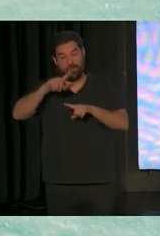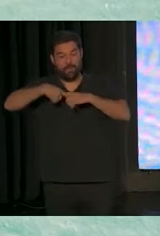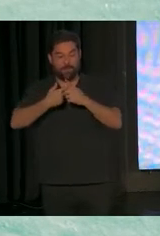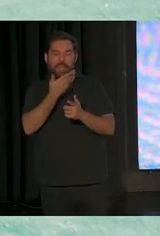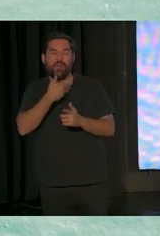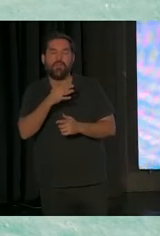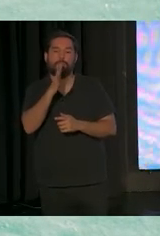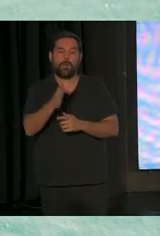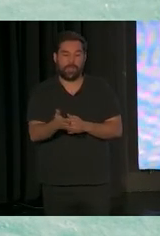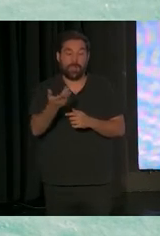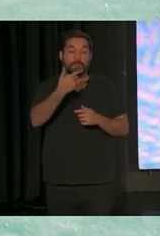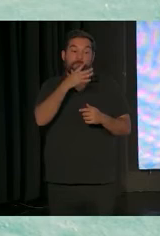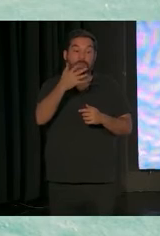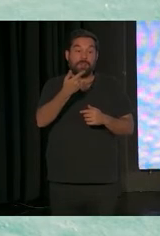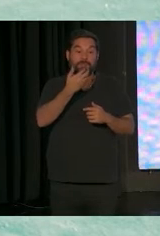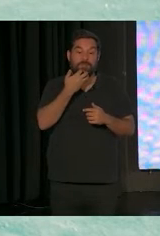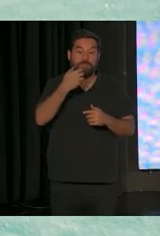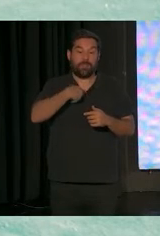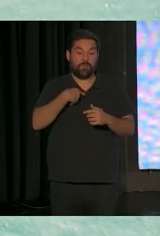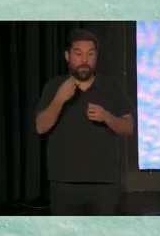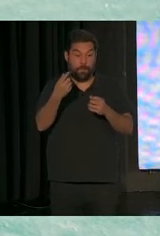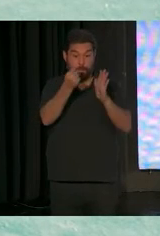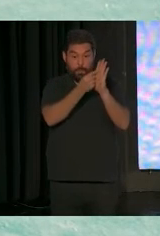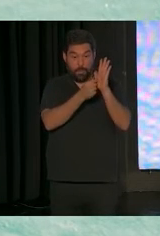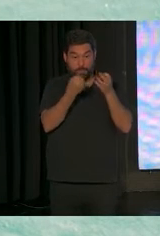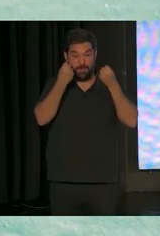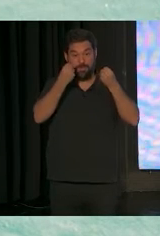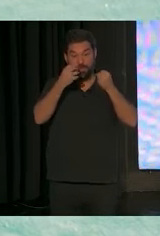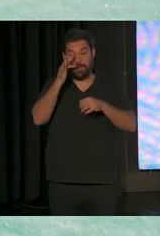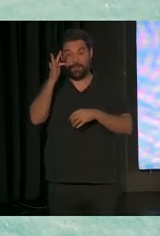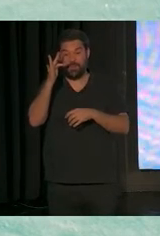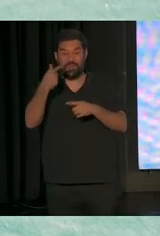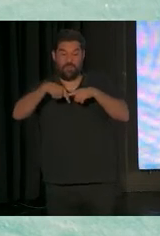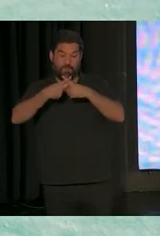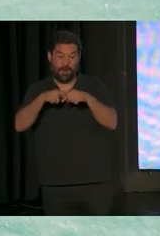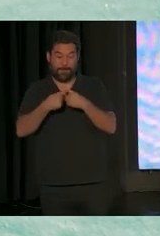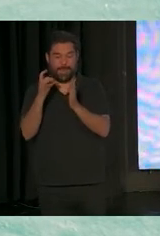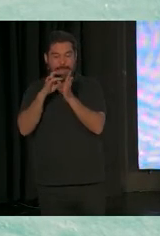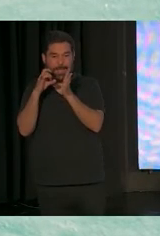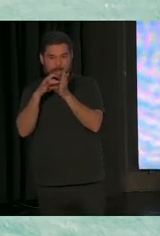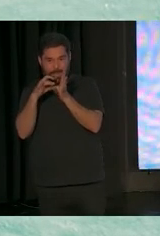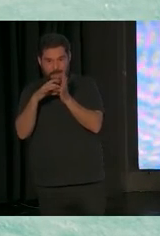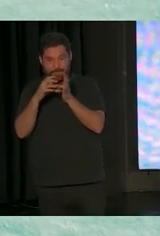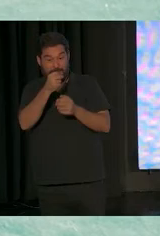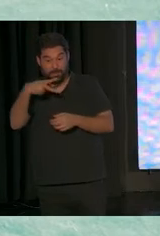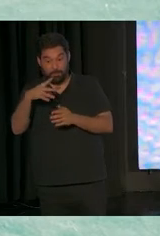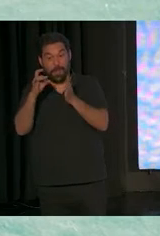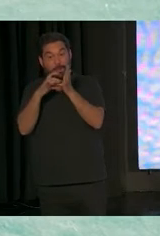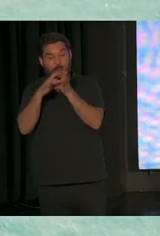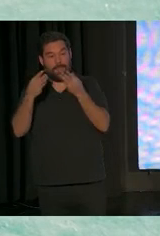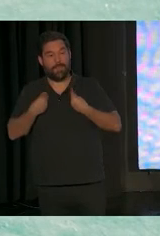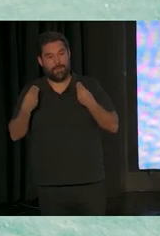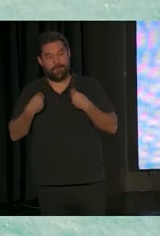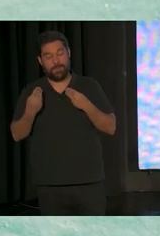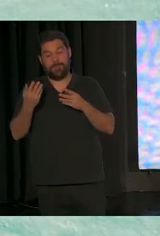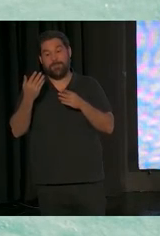en dice, porque si yo conozco las fortalezas de las familias, voy a tener mejor calidad de vida, mejores resultados, tanto para el niño como para la